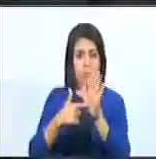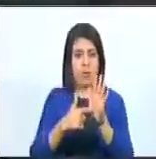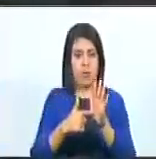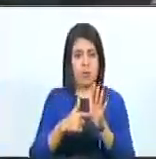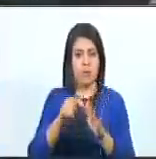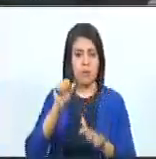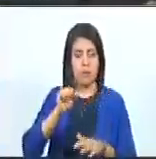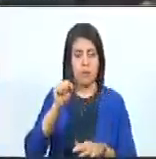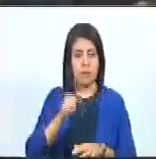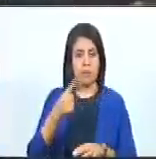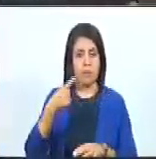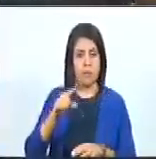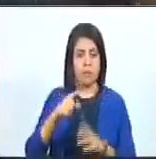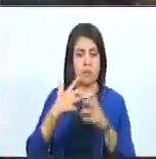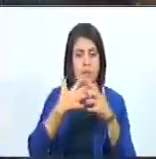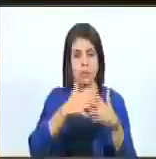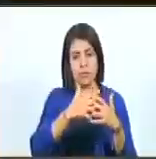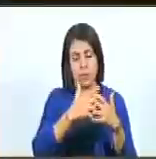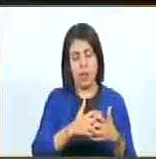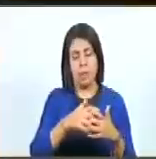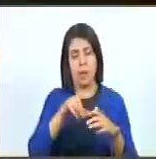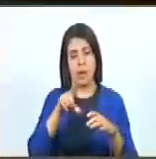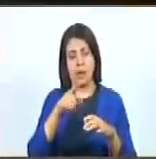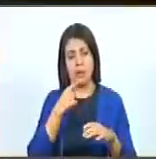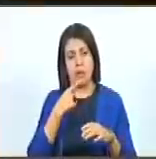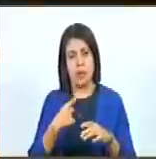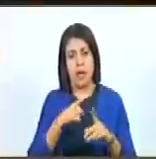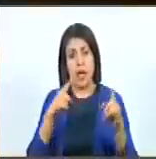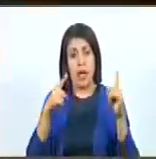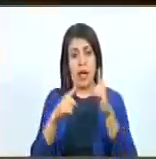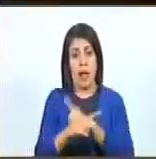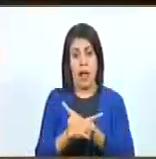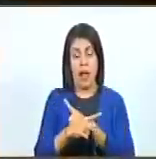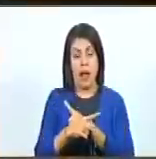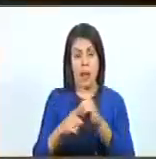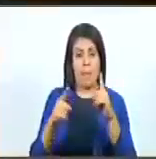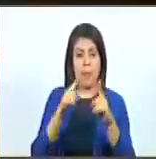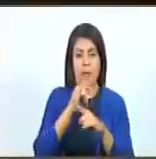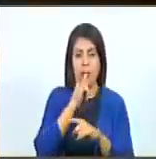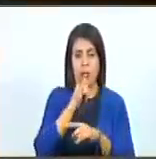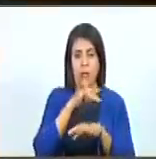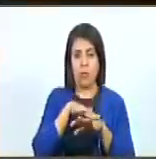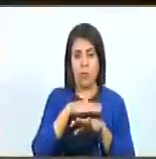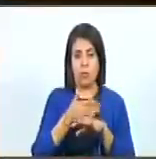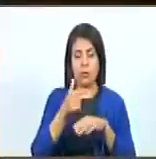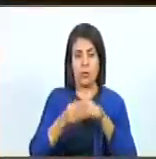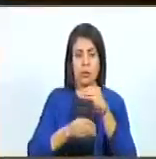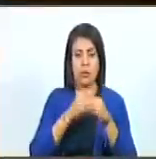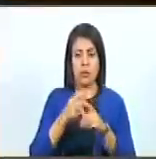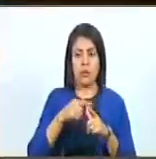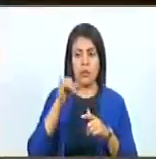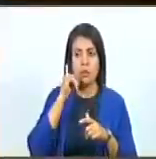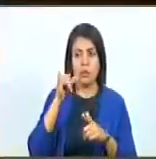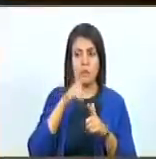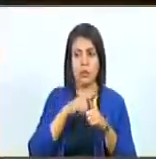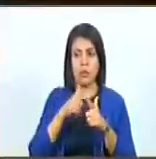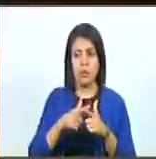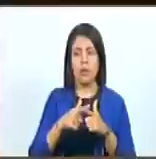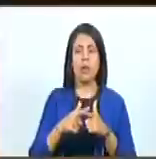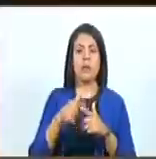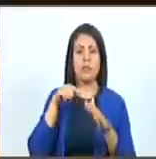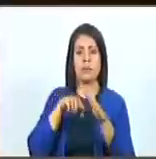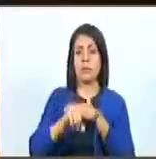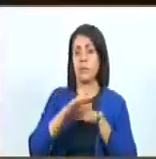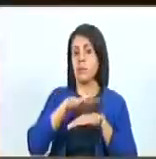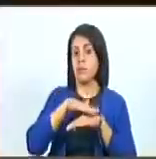señalamiento, que si una empresa que disfrazan una cosa de denuncia y en el fondo era